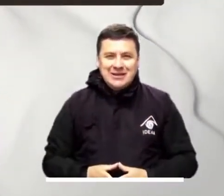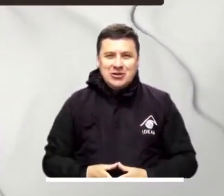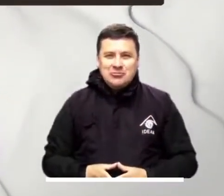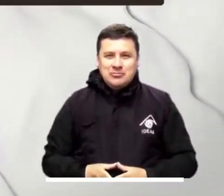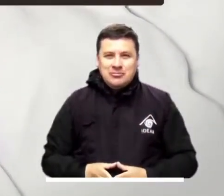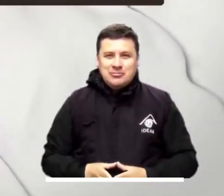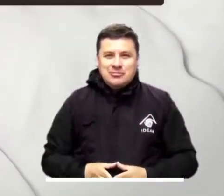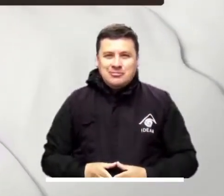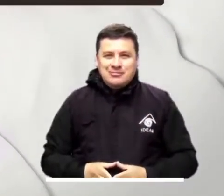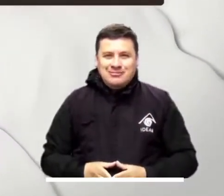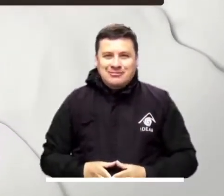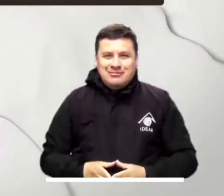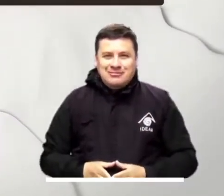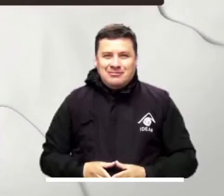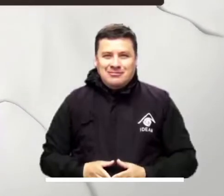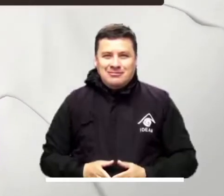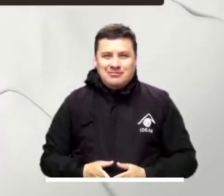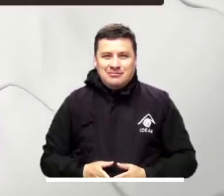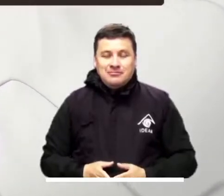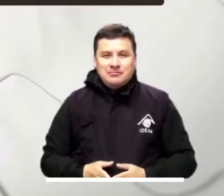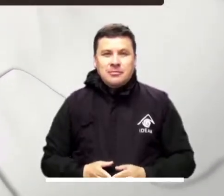moderadas en la capital del país.